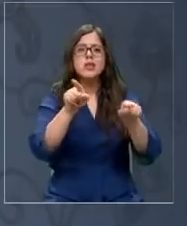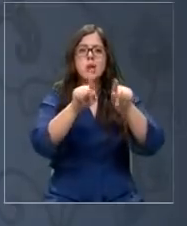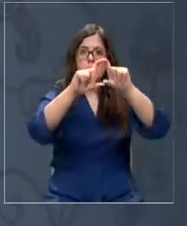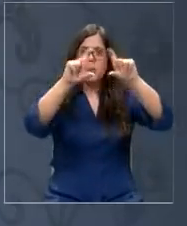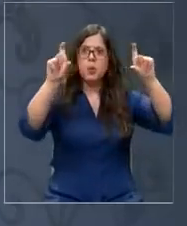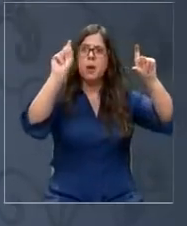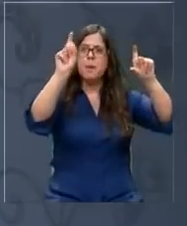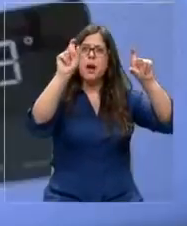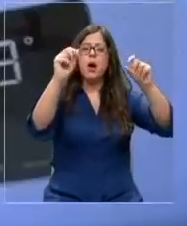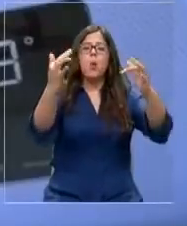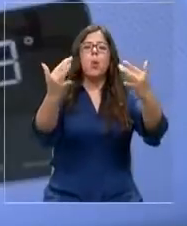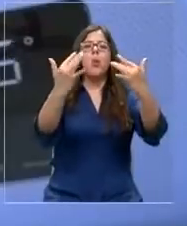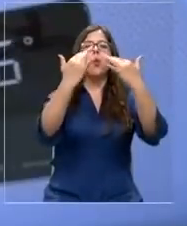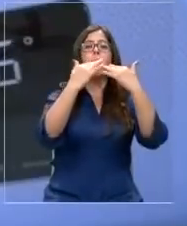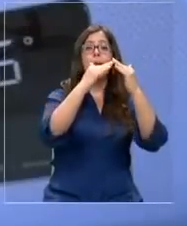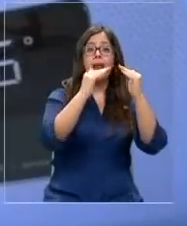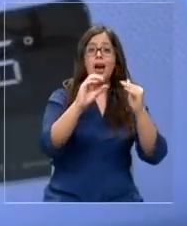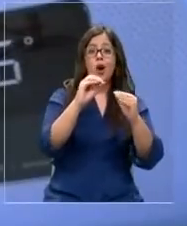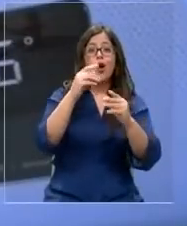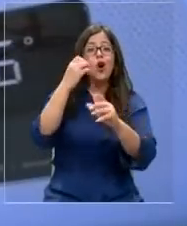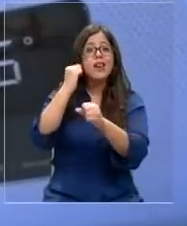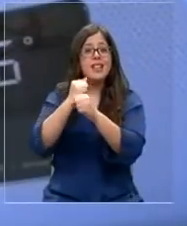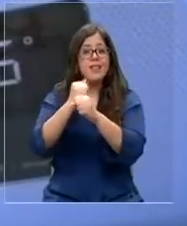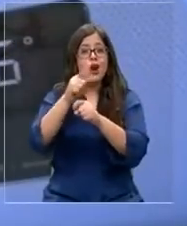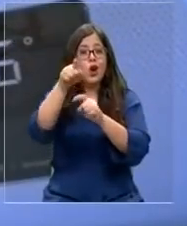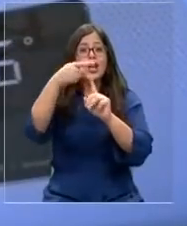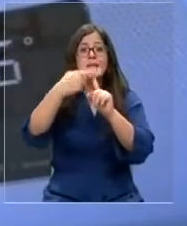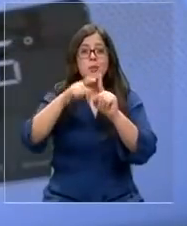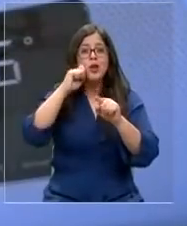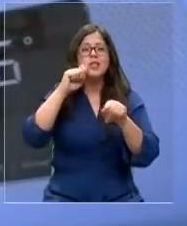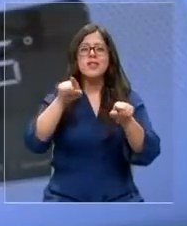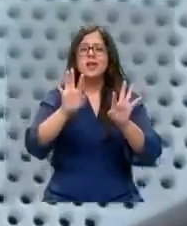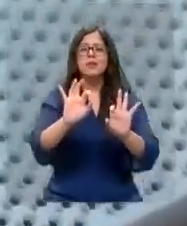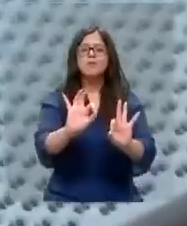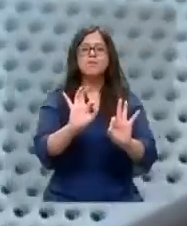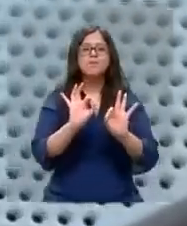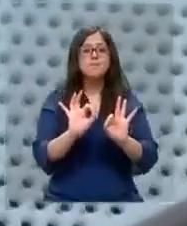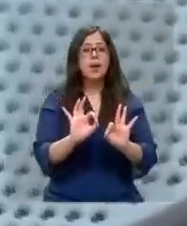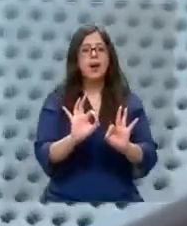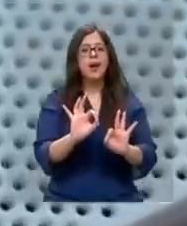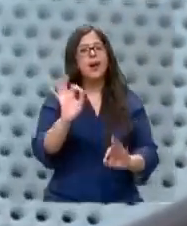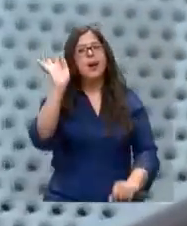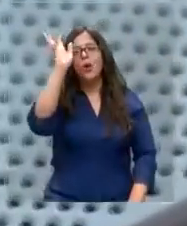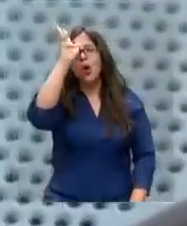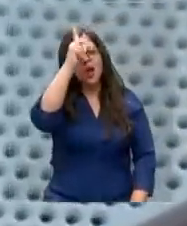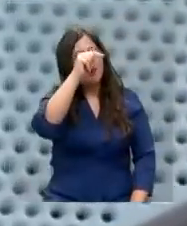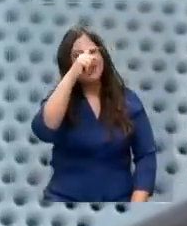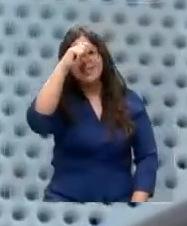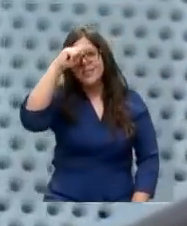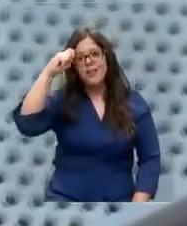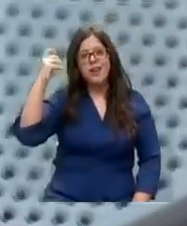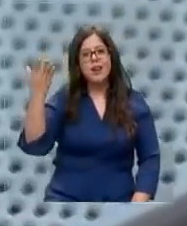acondicionado en la casa o en el trabajo con estas temperaturas se vuelve prácticamente un romance de verano.